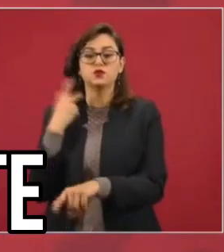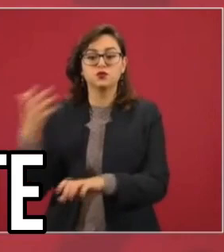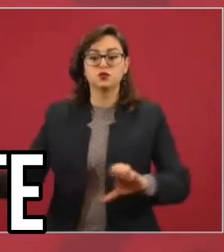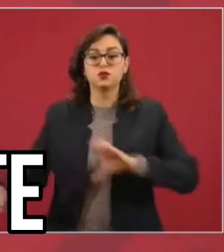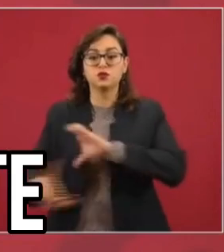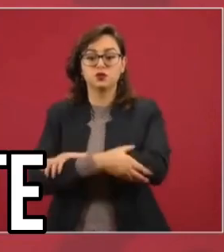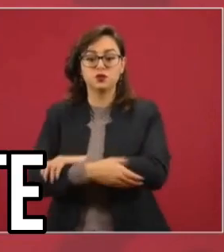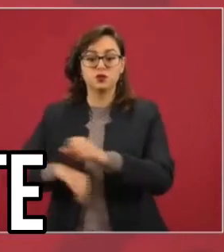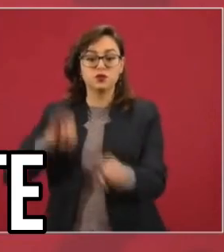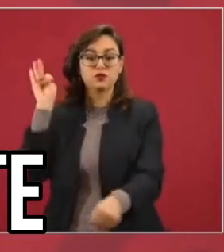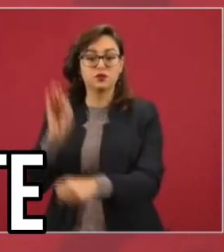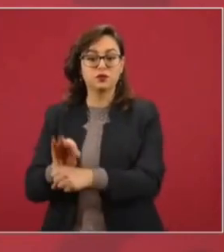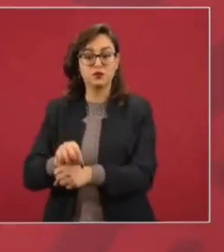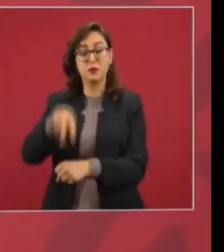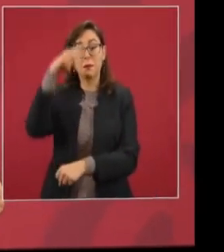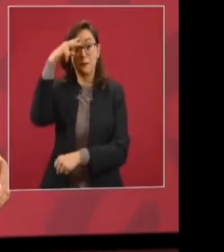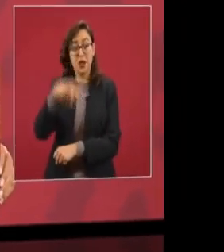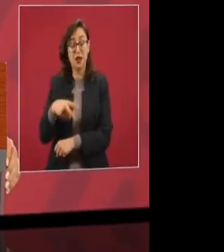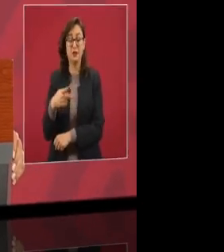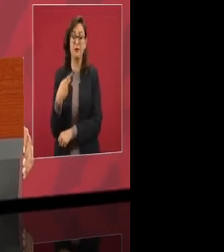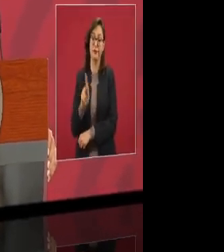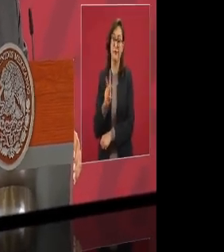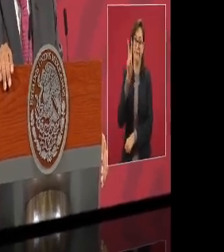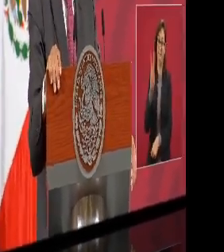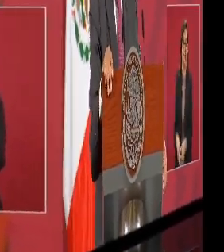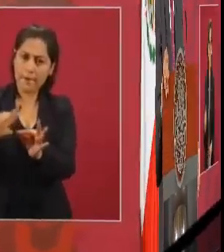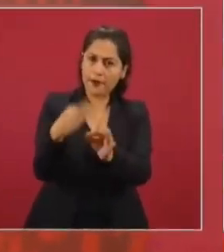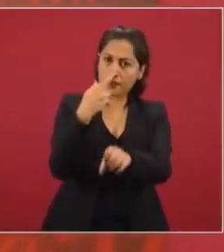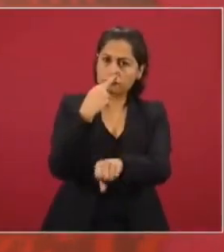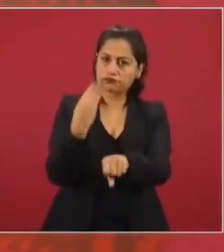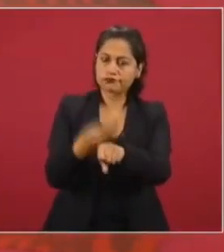fue más que Pacto contra México. Gracias.